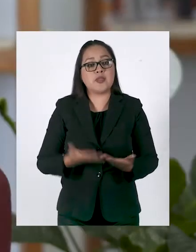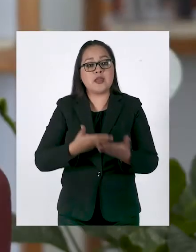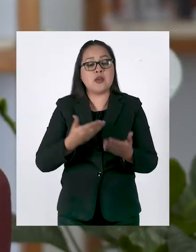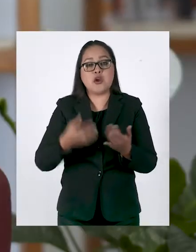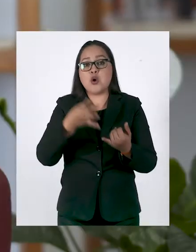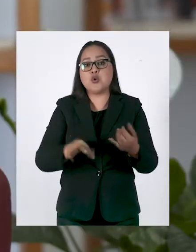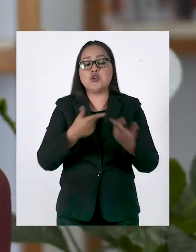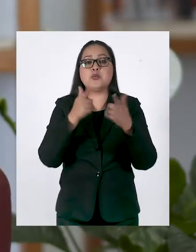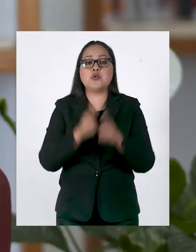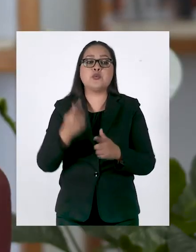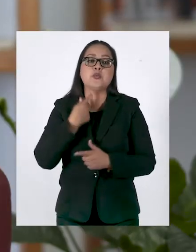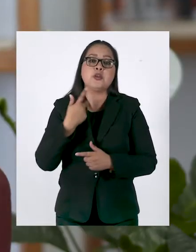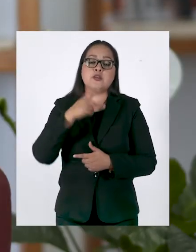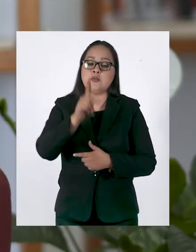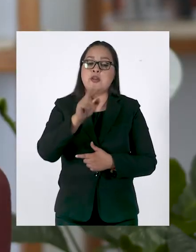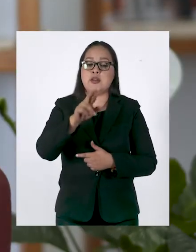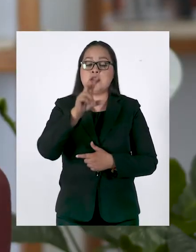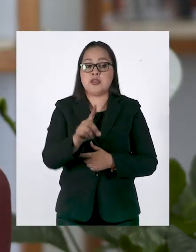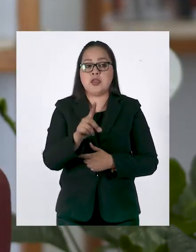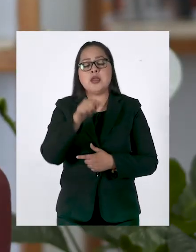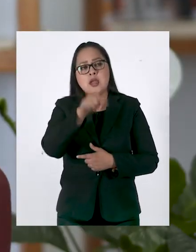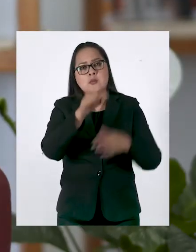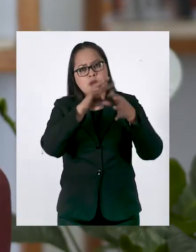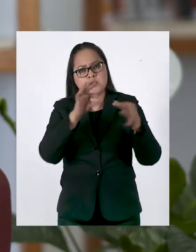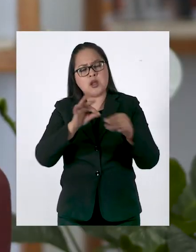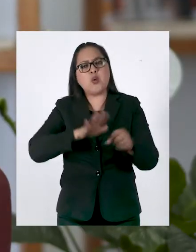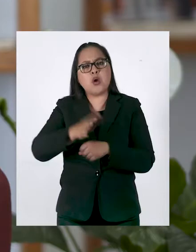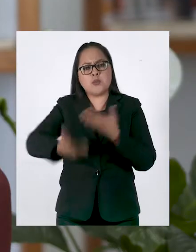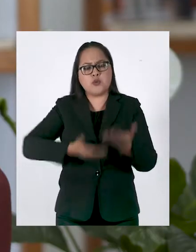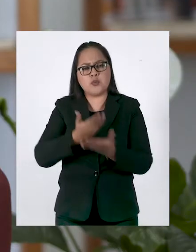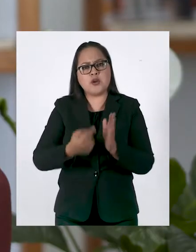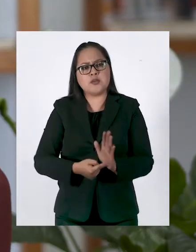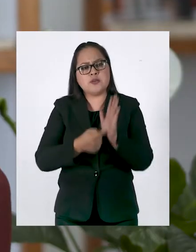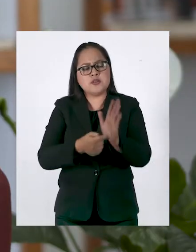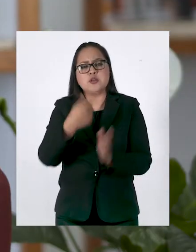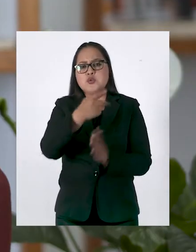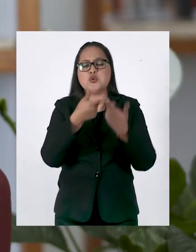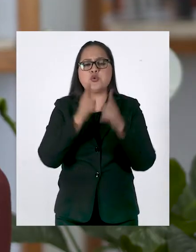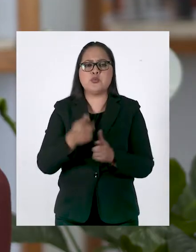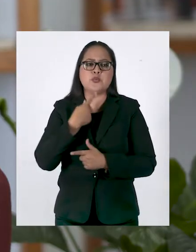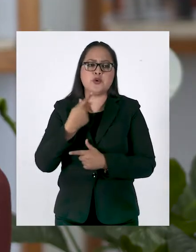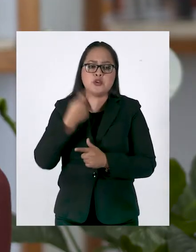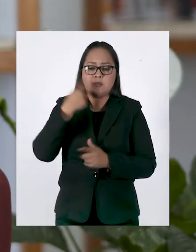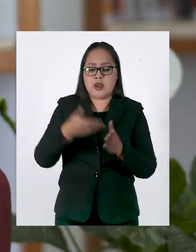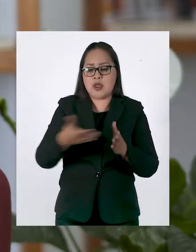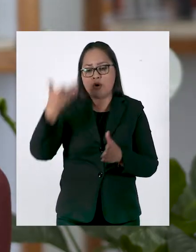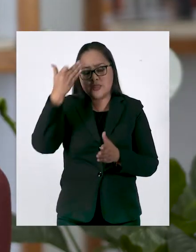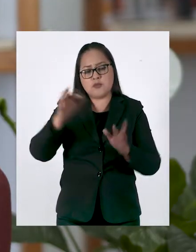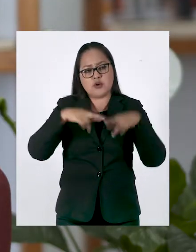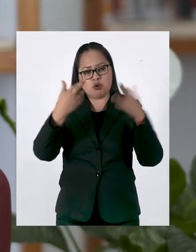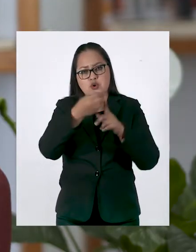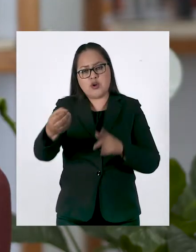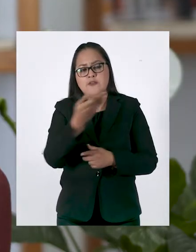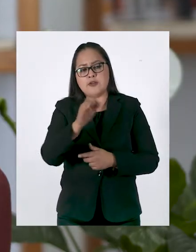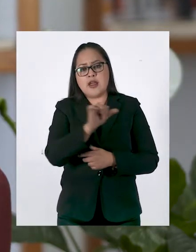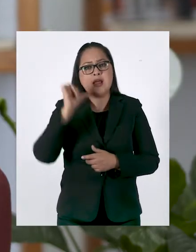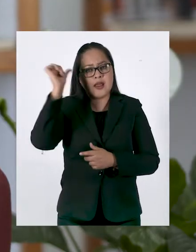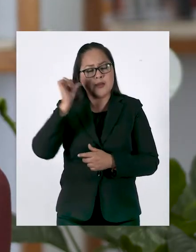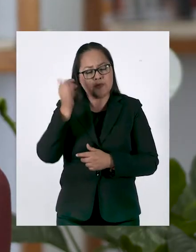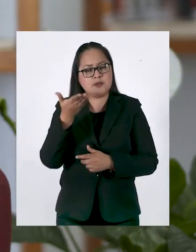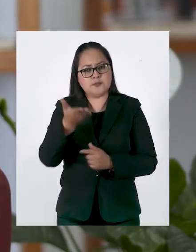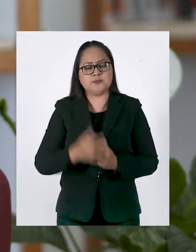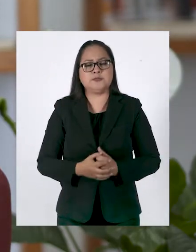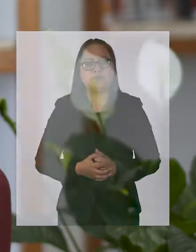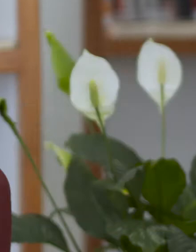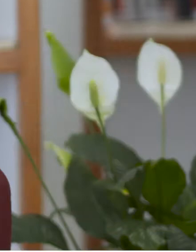finalizar, el Partido de la Revolución Democrática definirá cuáles son las propuestas que impulsará ese grupo parlamentario en este periodo